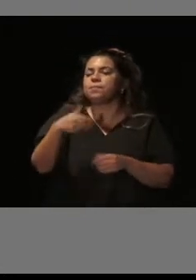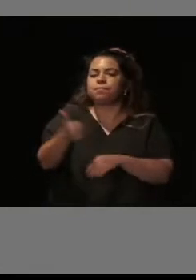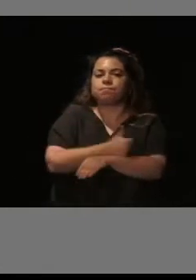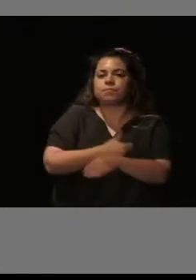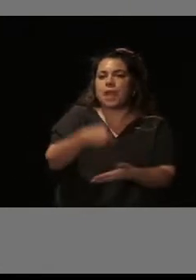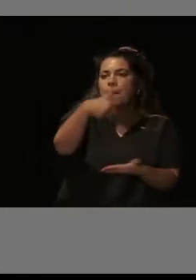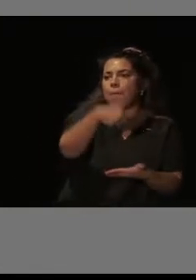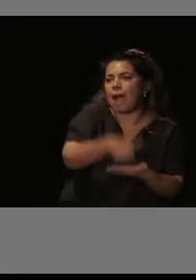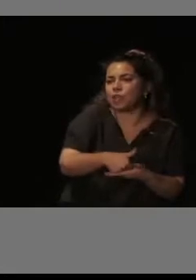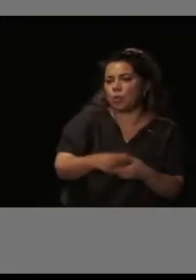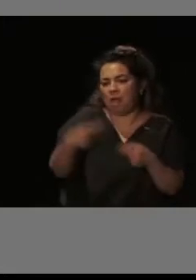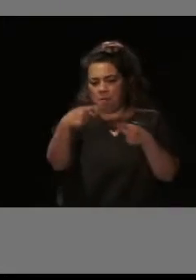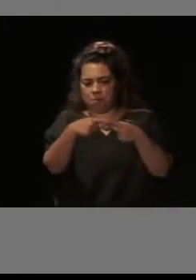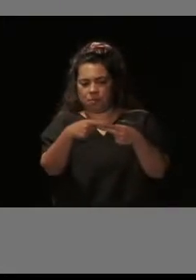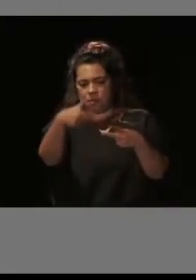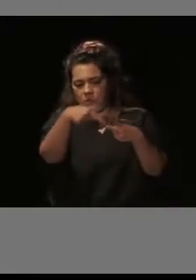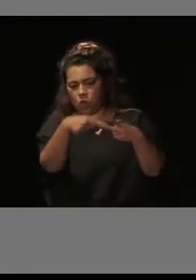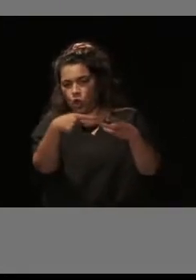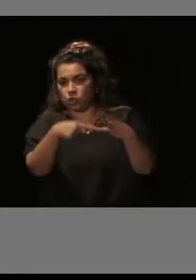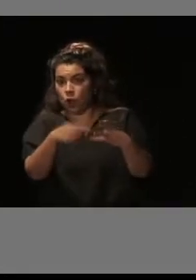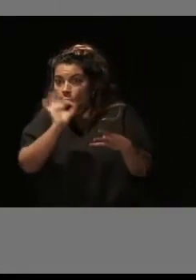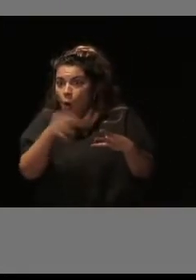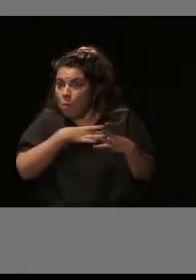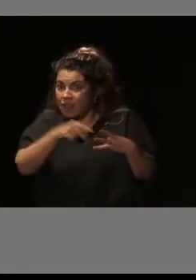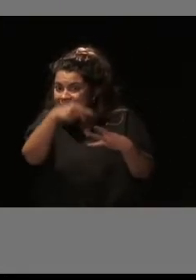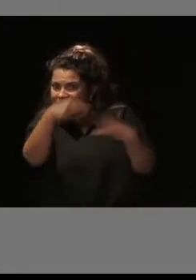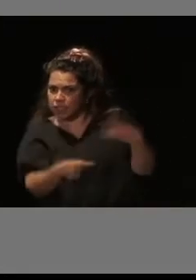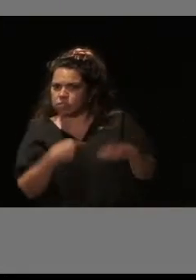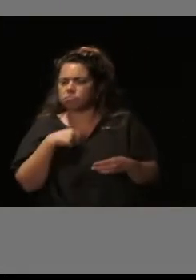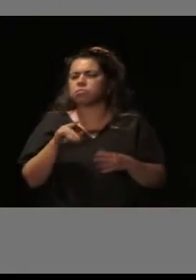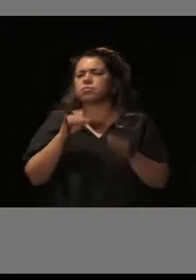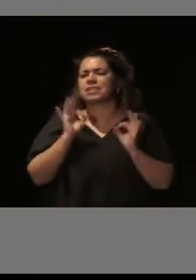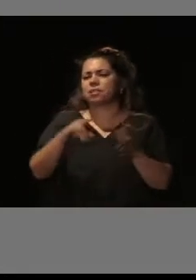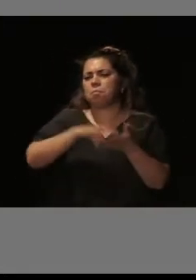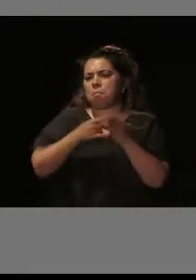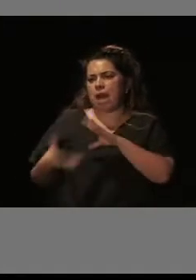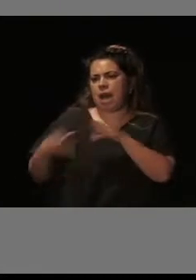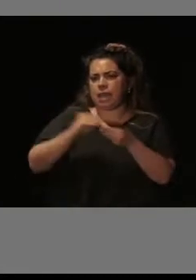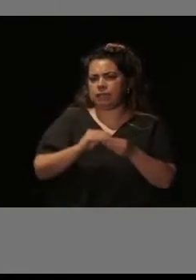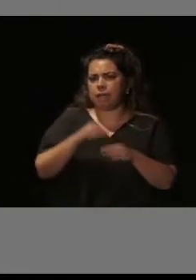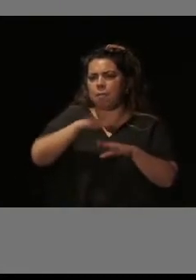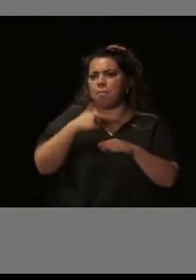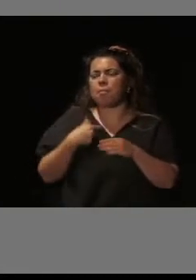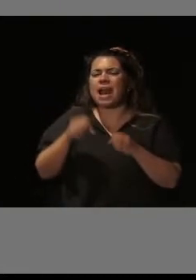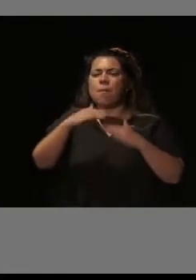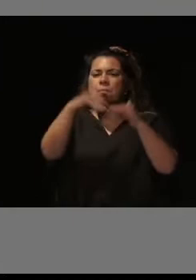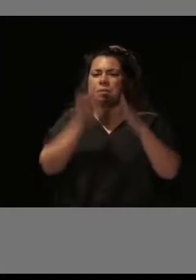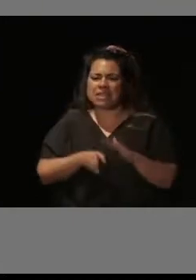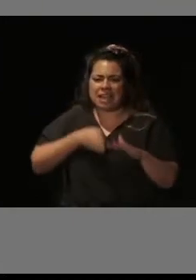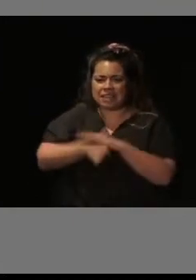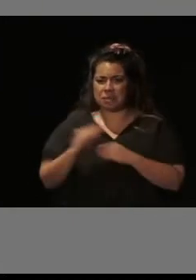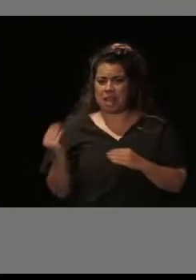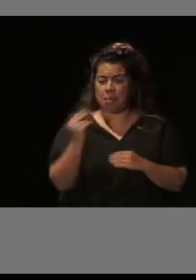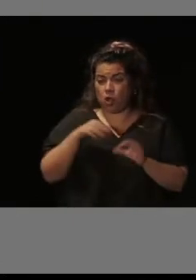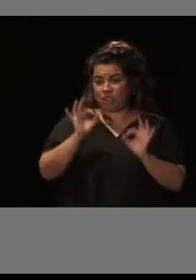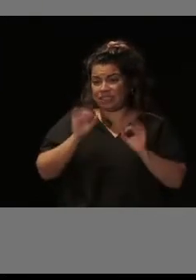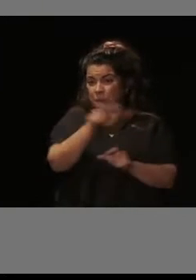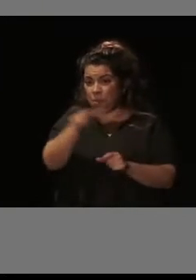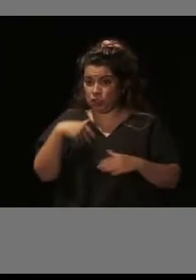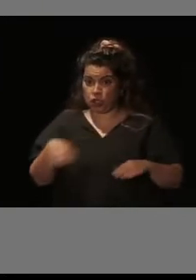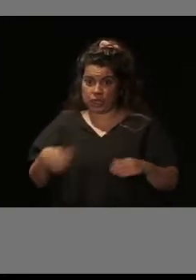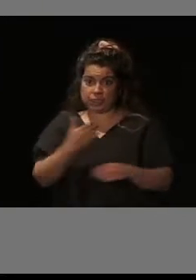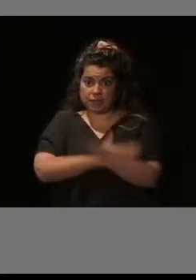en el otro o en los tres, que es el plan ADAPTA, que se dirige a mejorar la accesibilidad de las viviendas para personas con discapacidad.